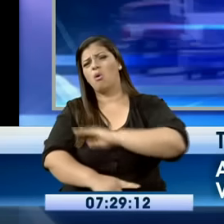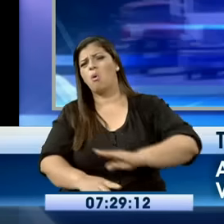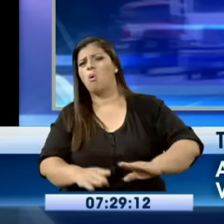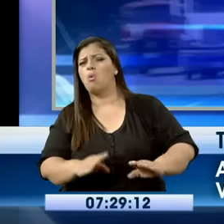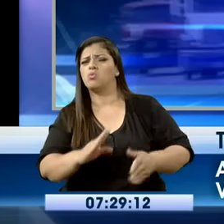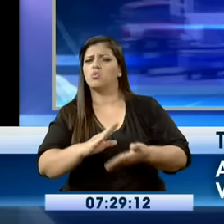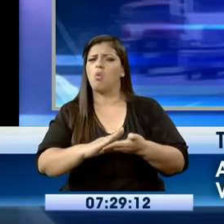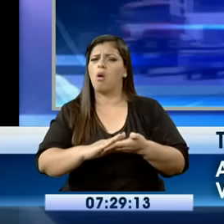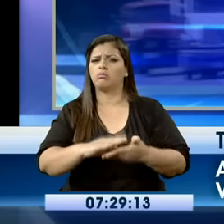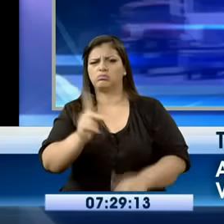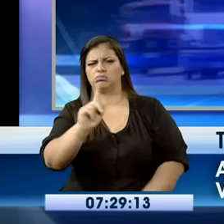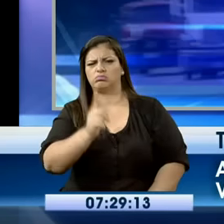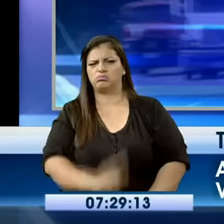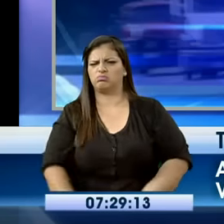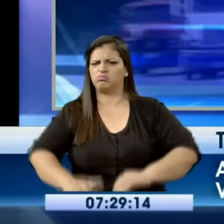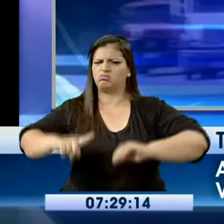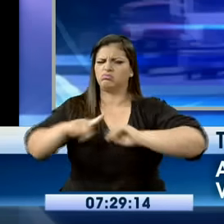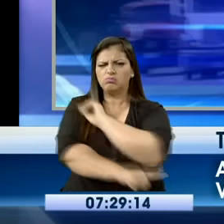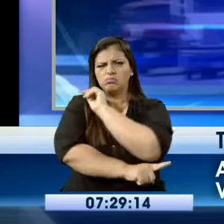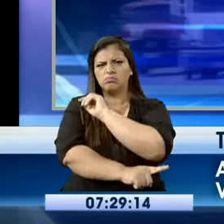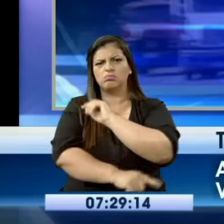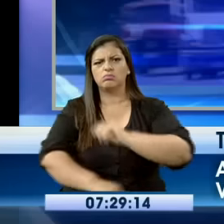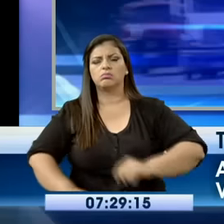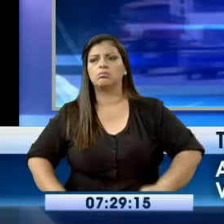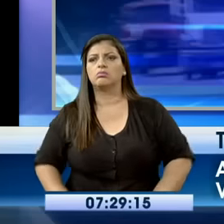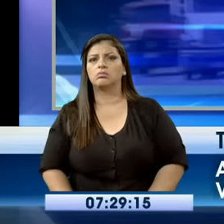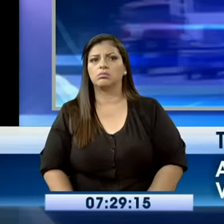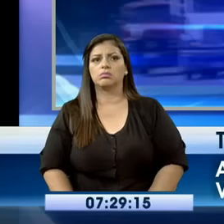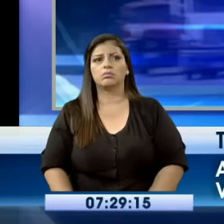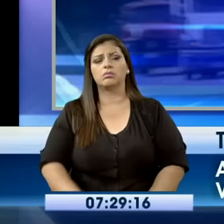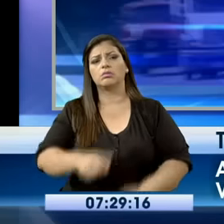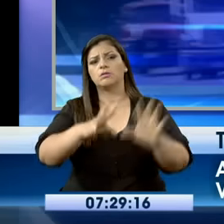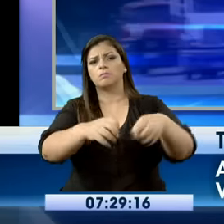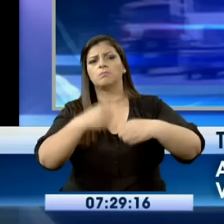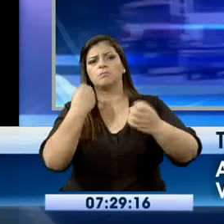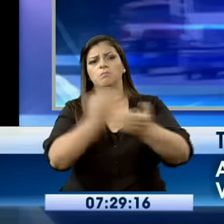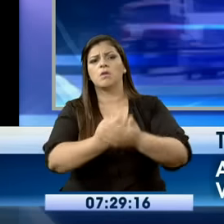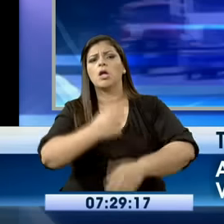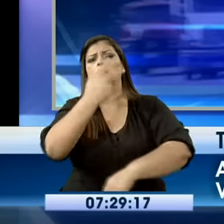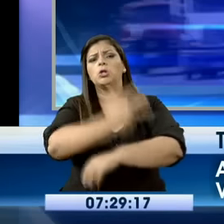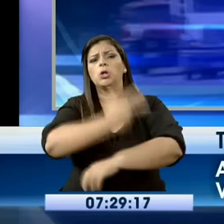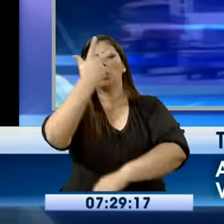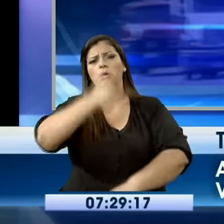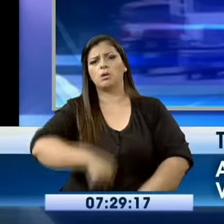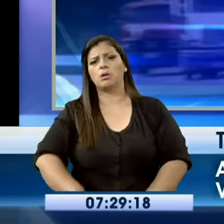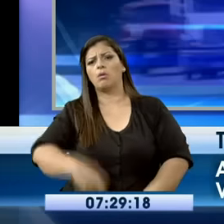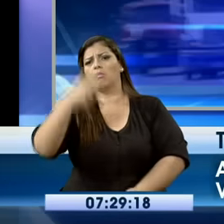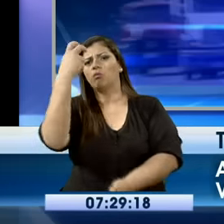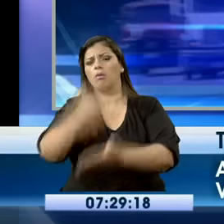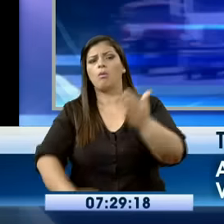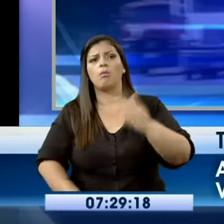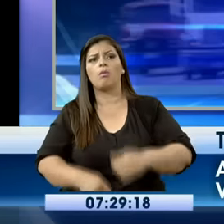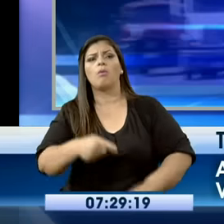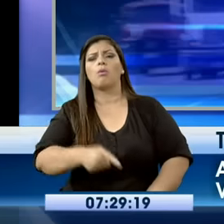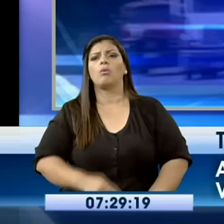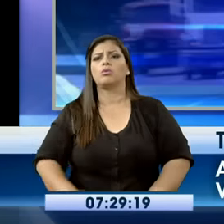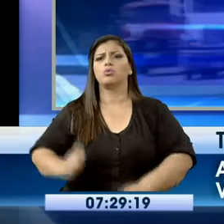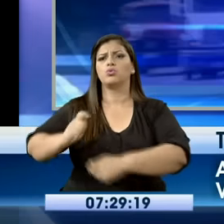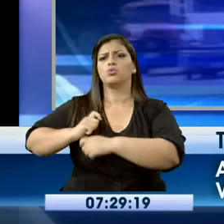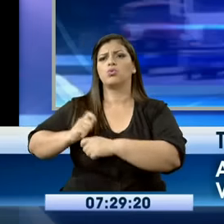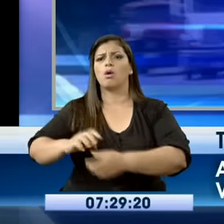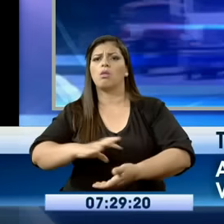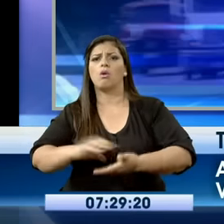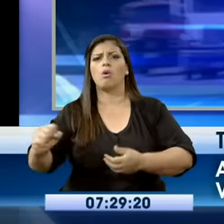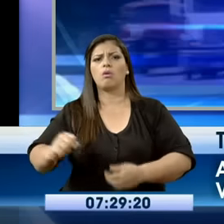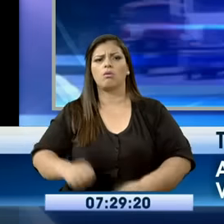de la ley. Un endurecimiento de la ley. Porque tres días al tarro y una multa de un básico o algo por el estilo, a mí me parece muy